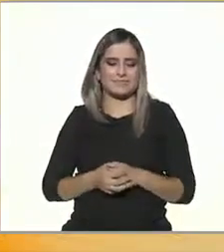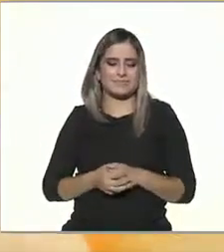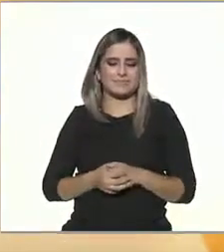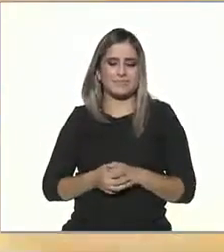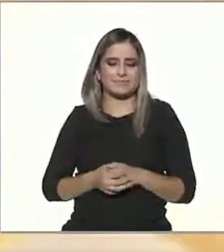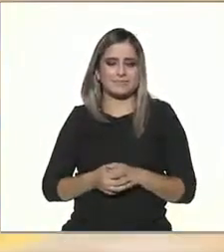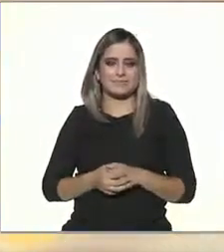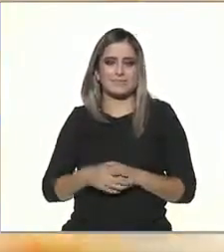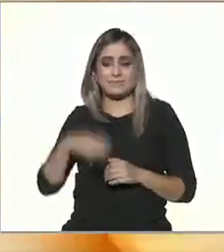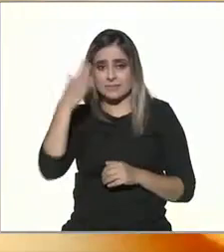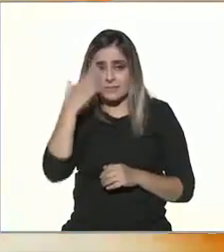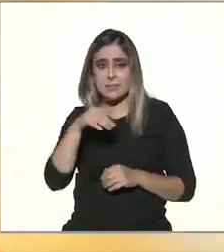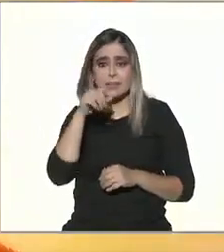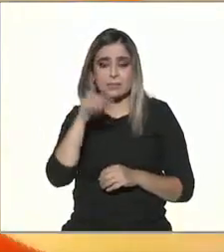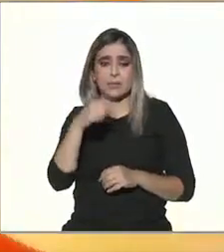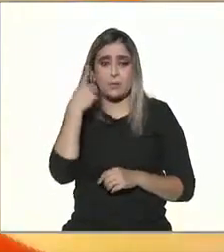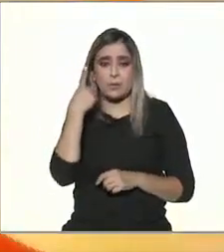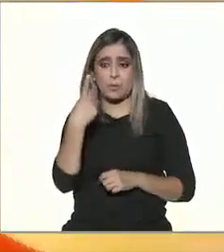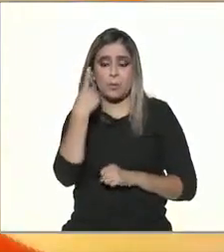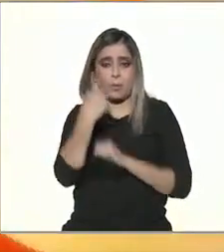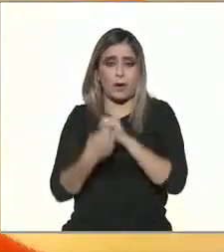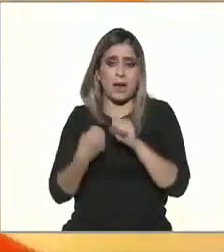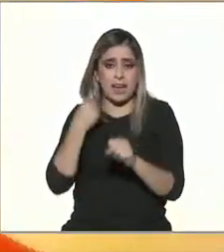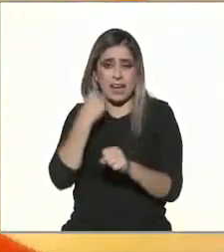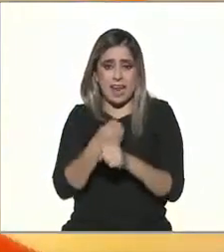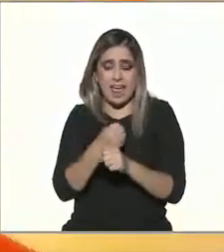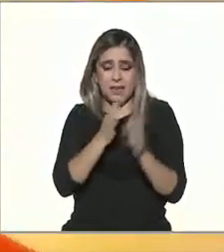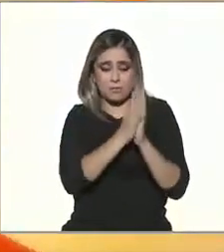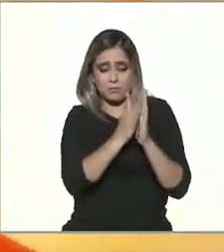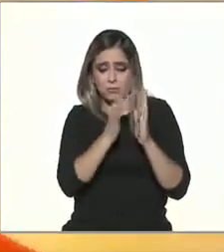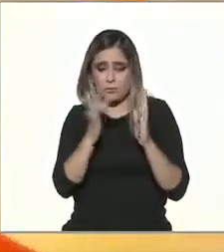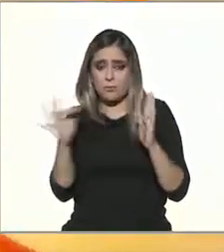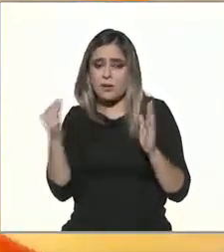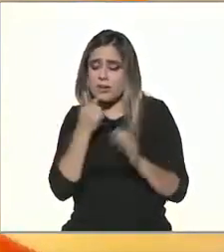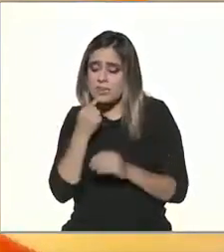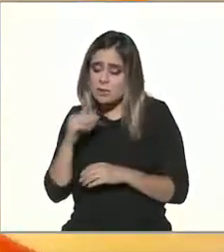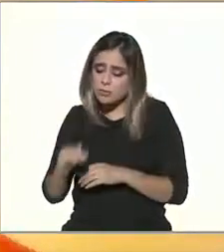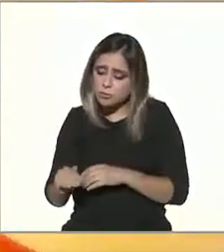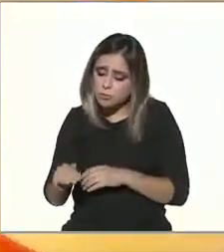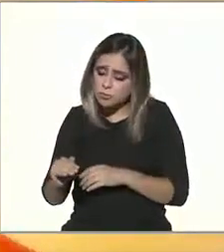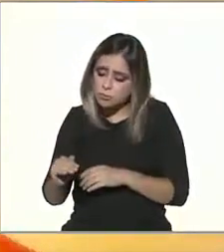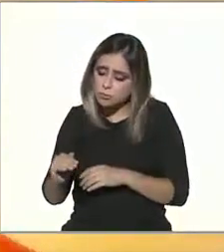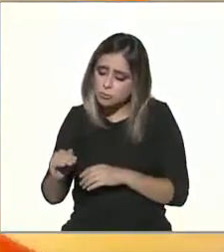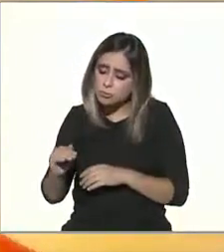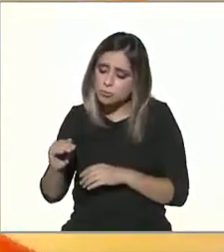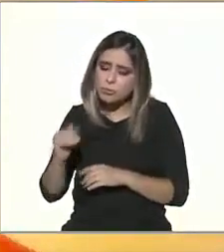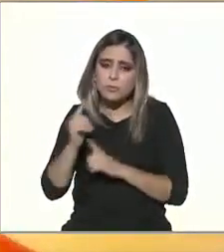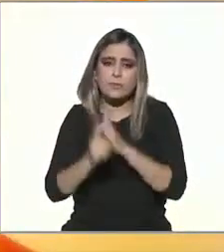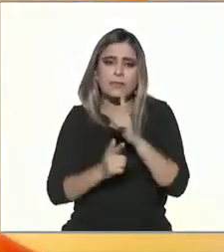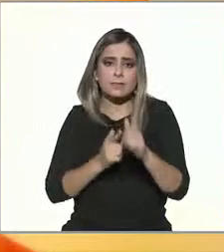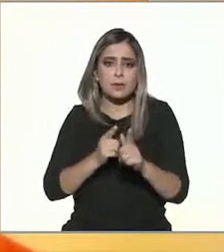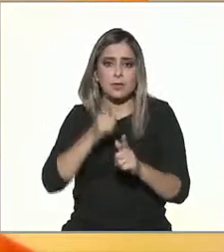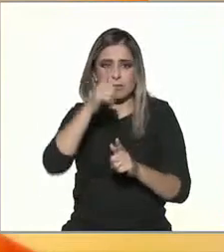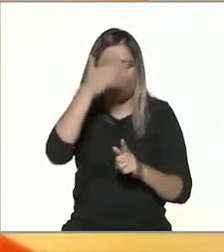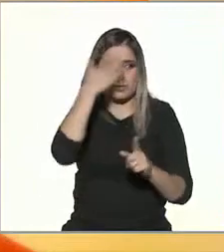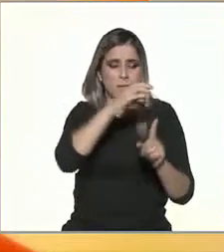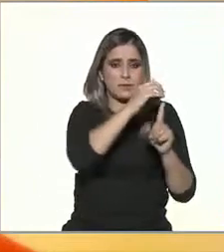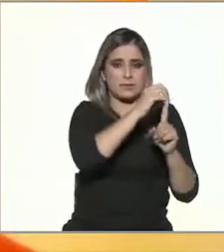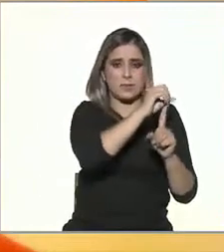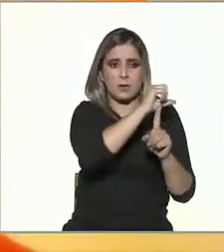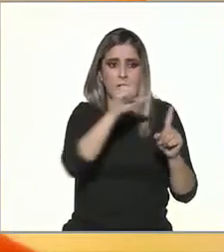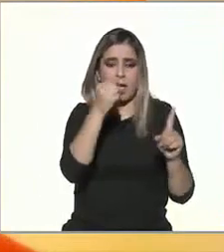¿Sabían que al año la velocidad de crecimiento de los niños se vuelve mucho más lenta? Si se dan cuenta en el primer año de vida crecieron